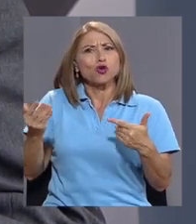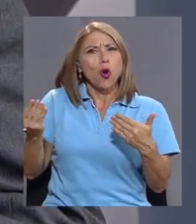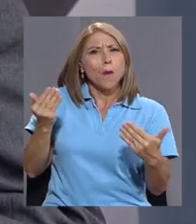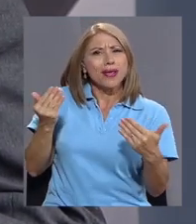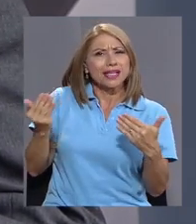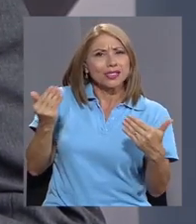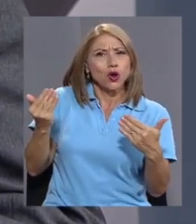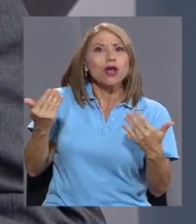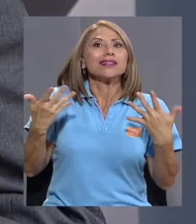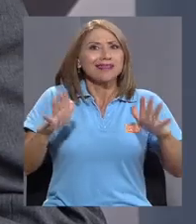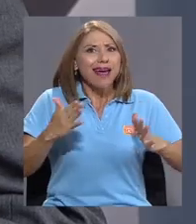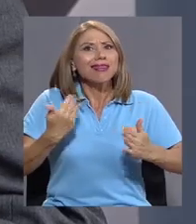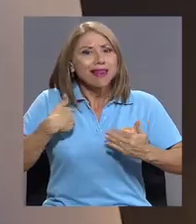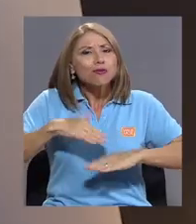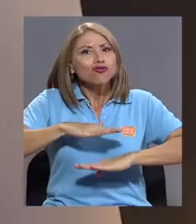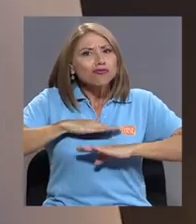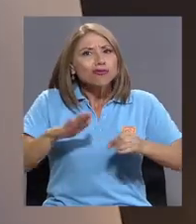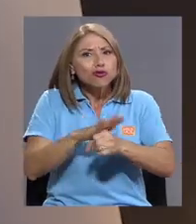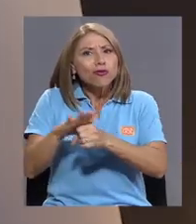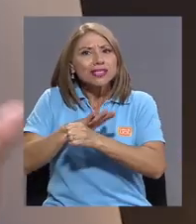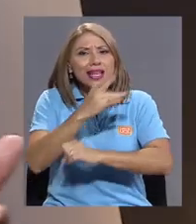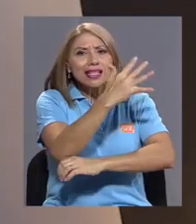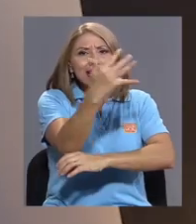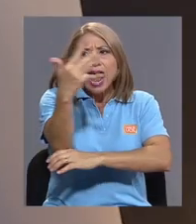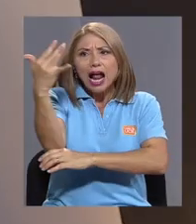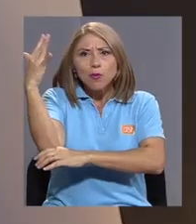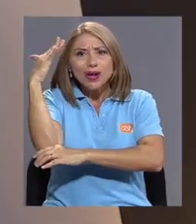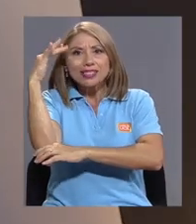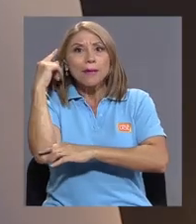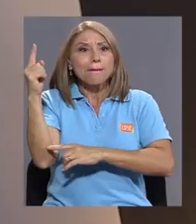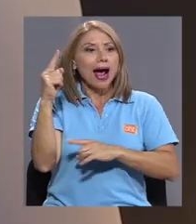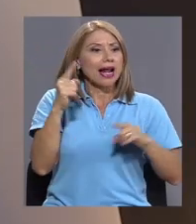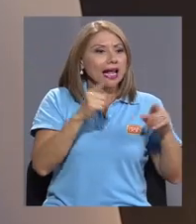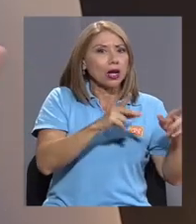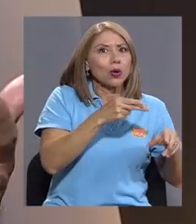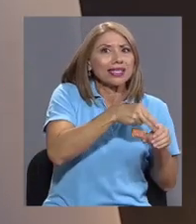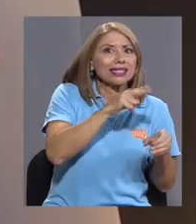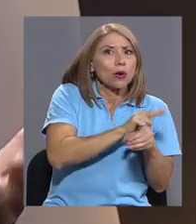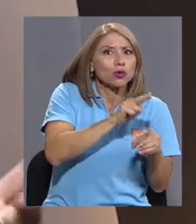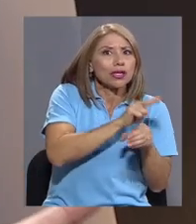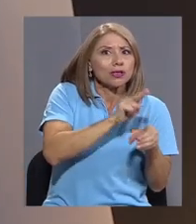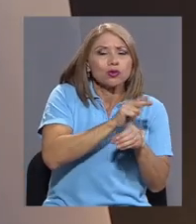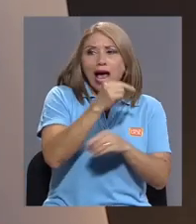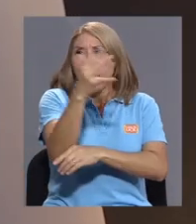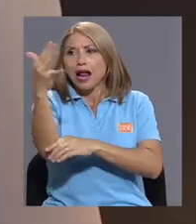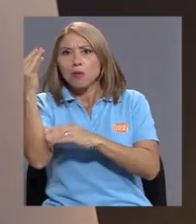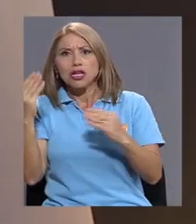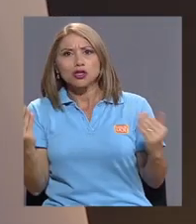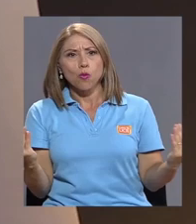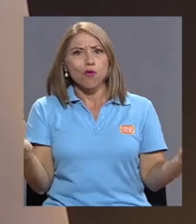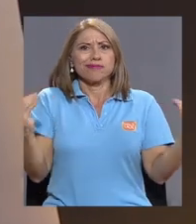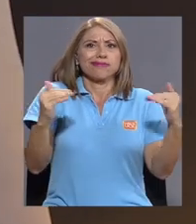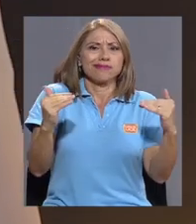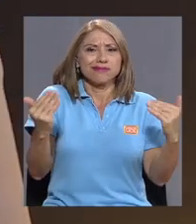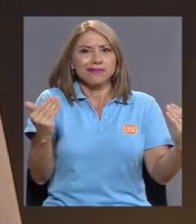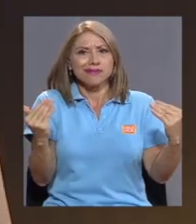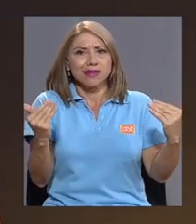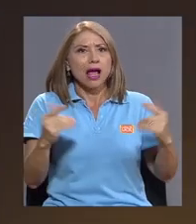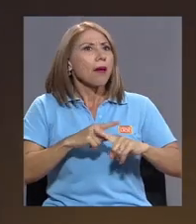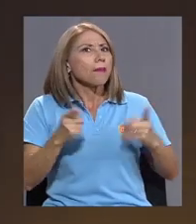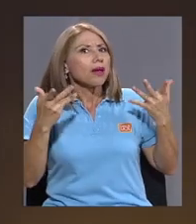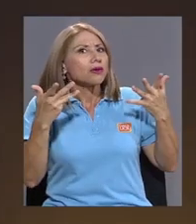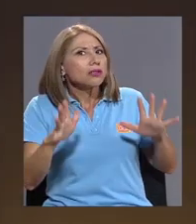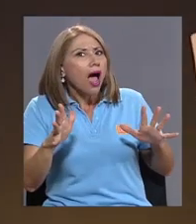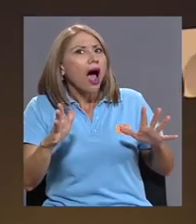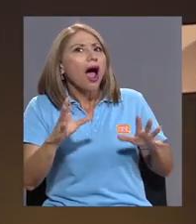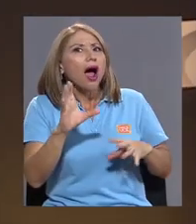para compensar lo que estamos emitiendo. Pero eso ya no sería compensación, porque ya el carbono ahí ha sido capturado, ya está en las